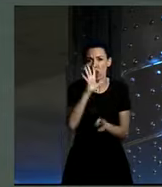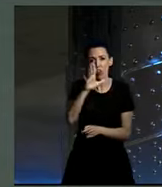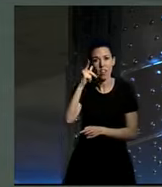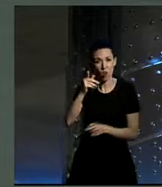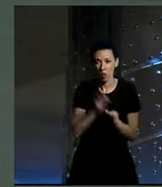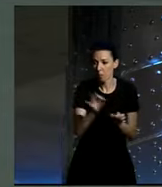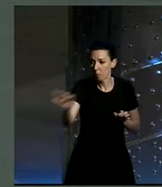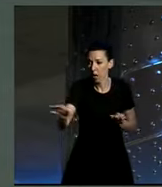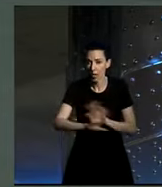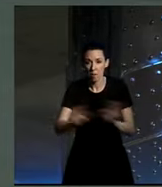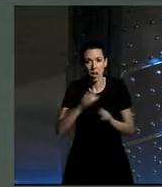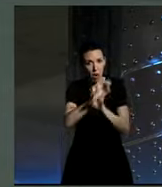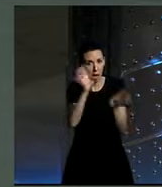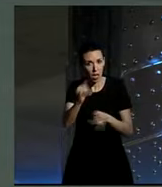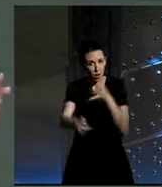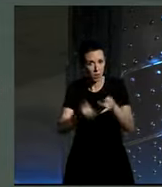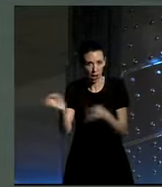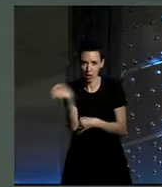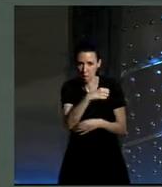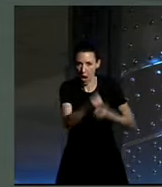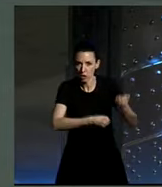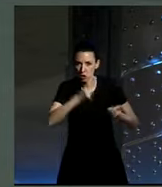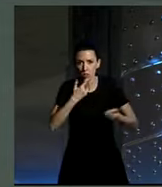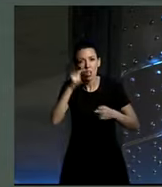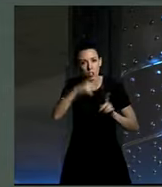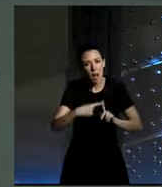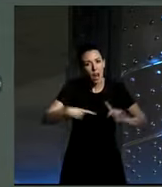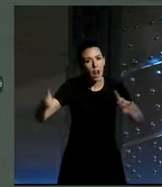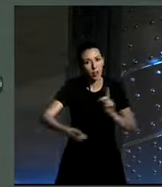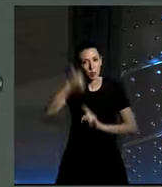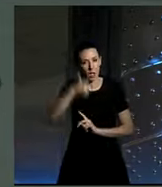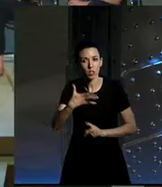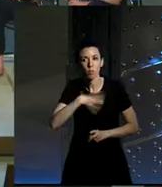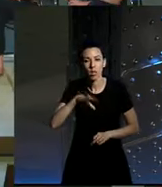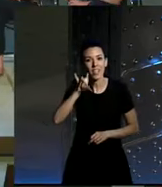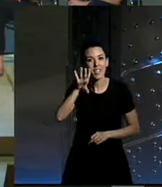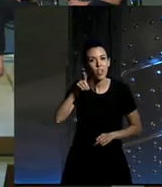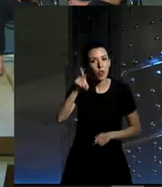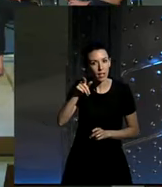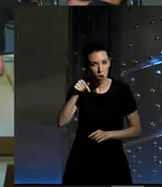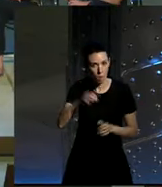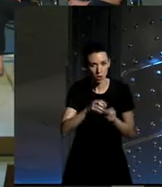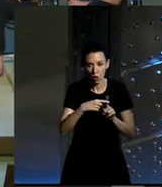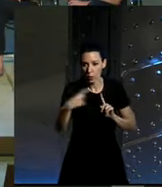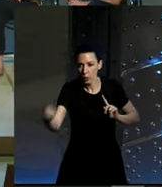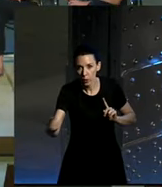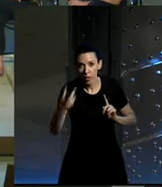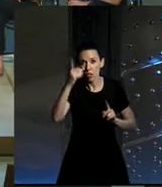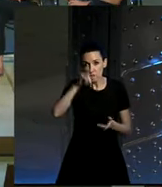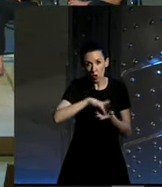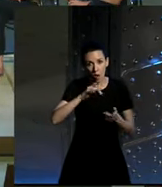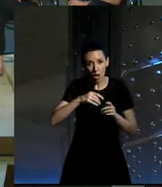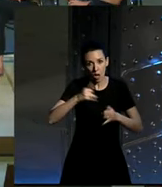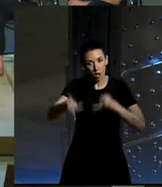está muy claro que la bicicleta vence al coche sino también en los que son más largos los que suponen 15 kilómetros que también para esos trayectos sea más